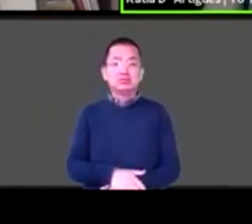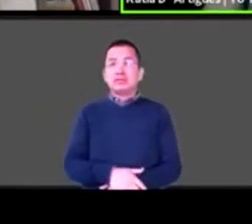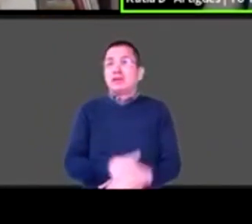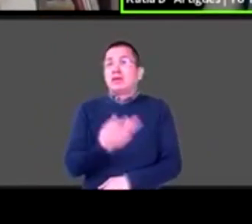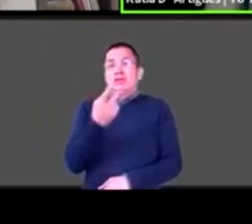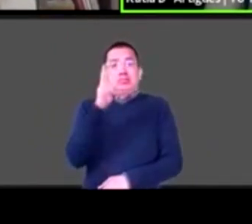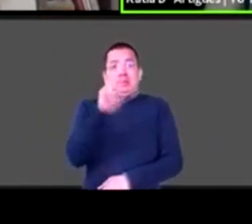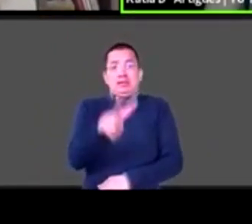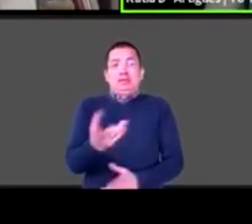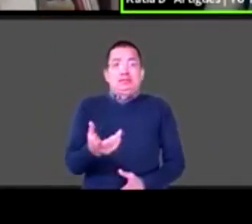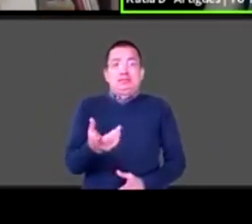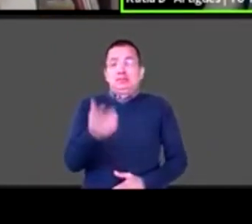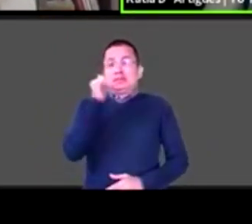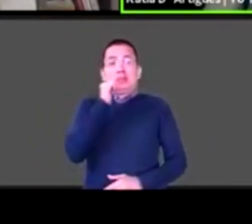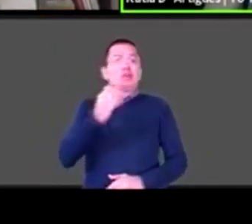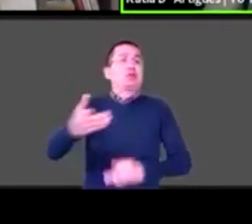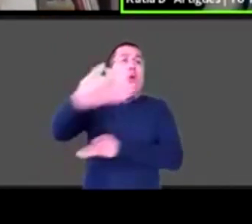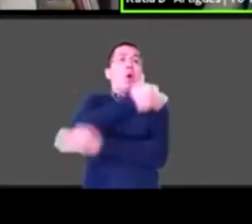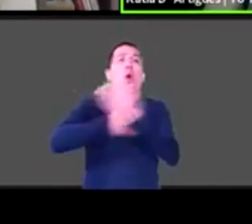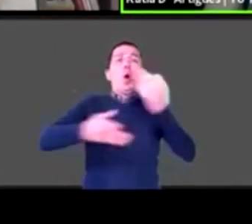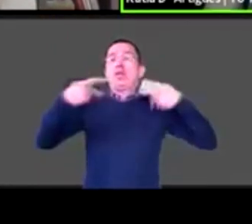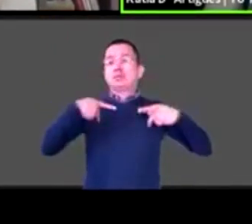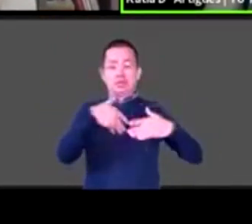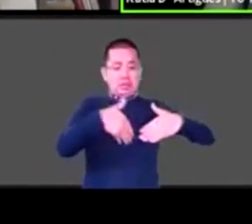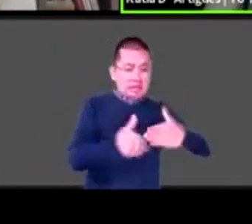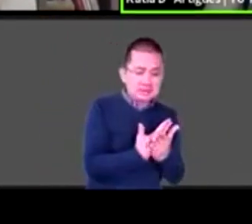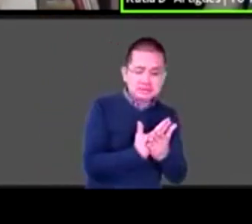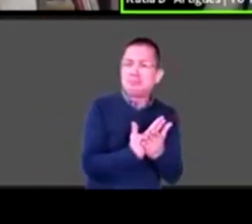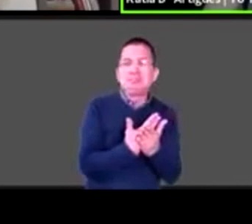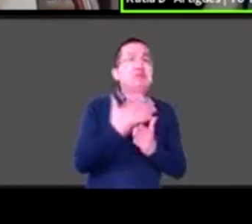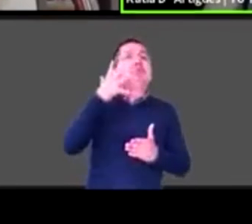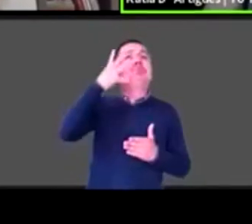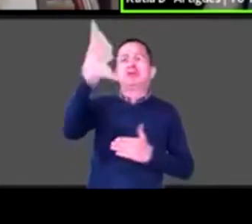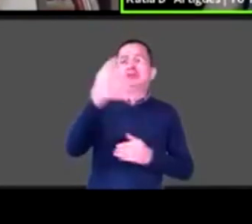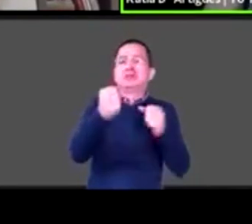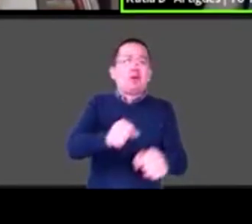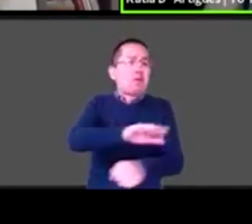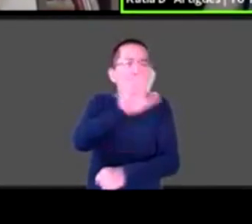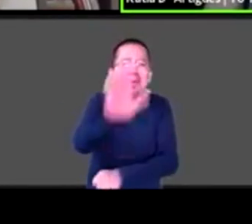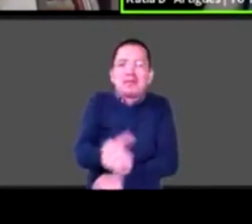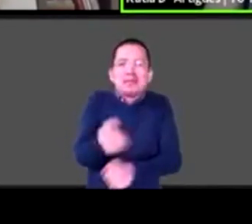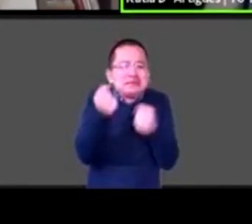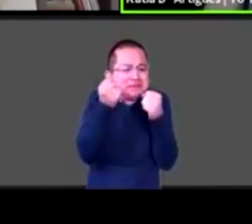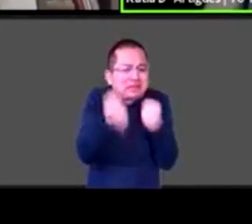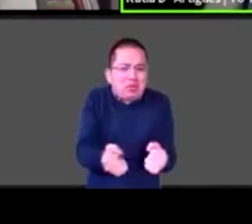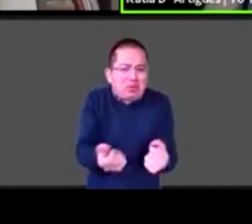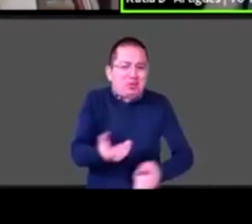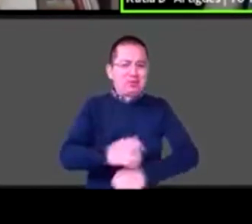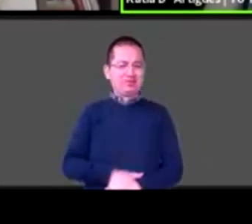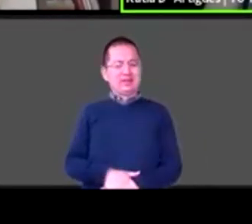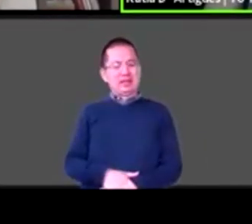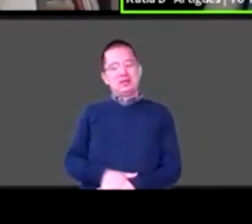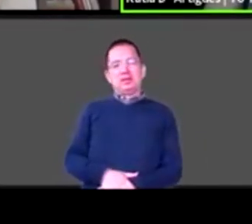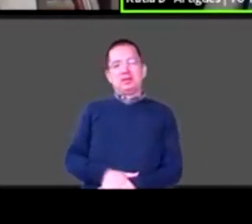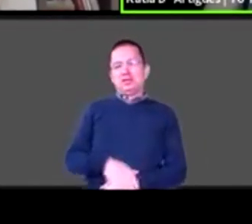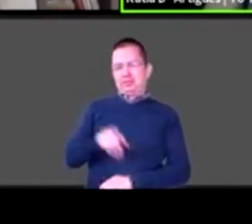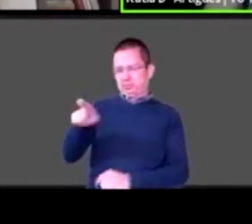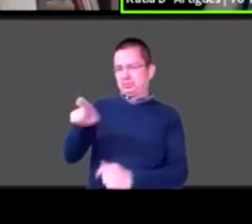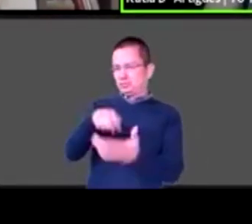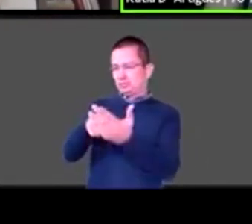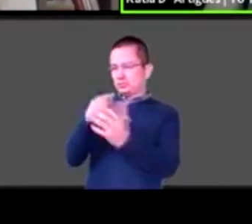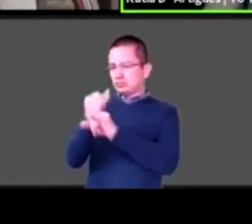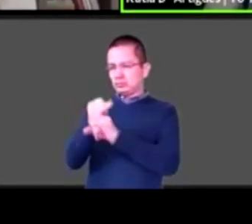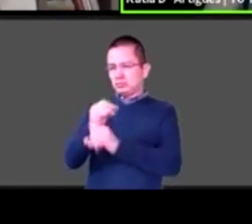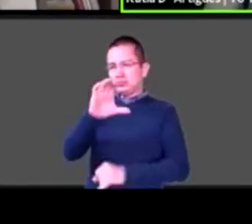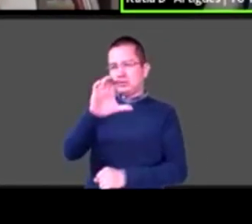contrato con la muerte, ¿no? Este, en Capis, que es un sitio que yo les recomiendo muchísimo,